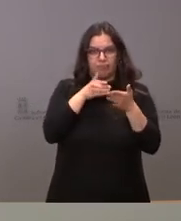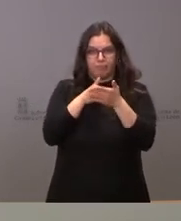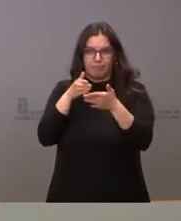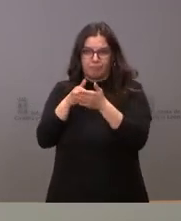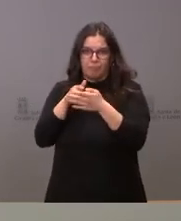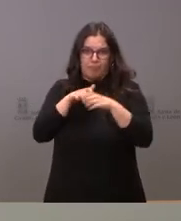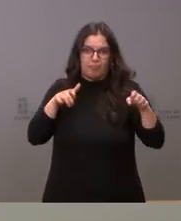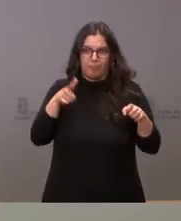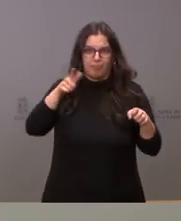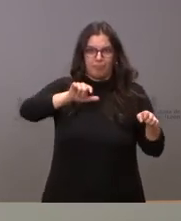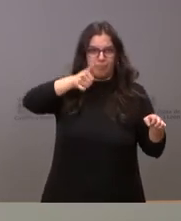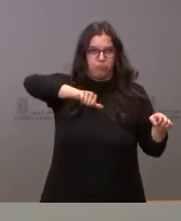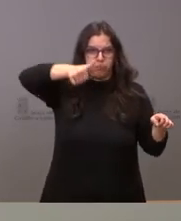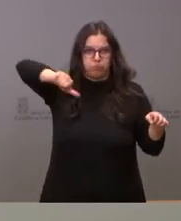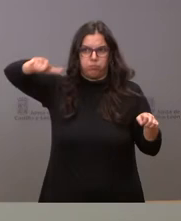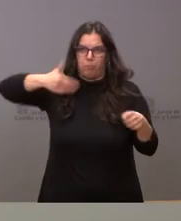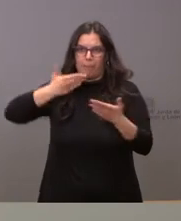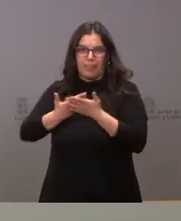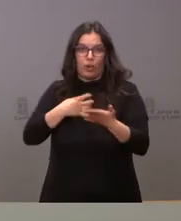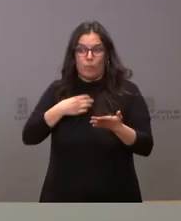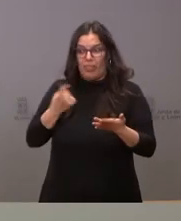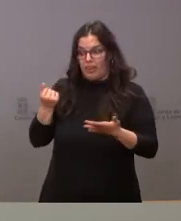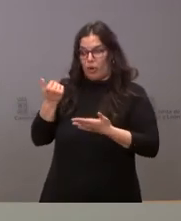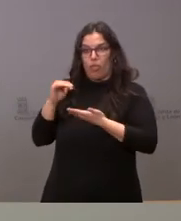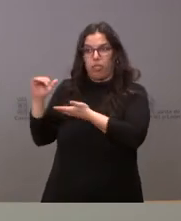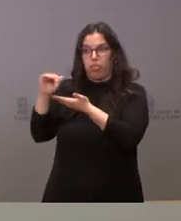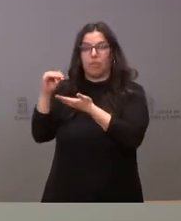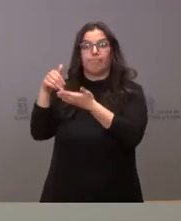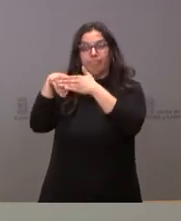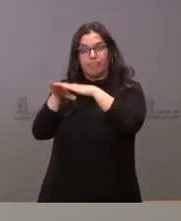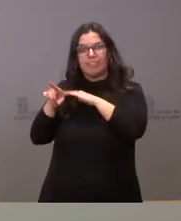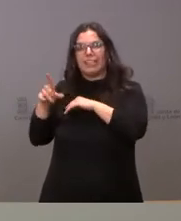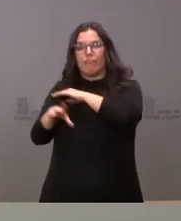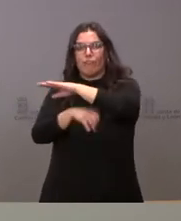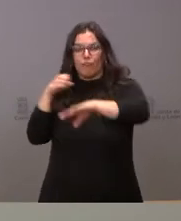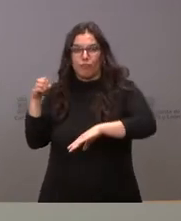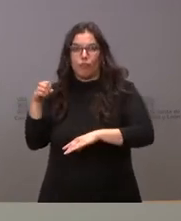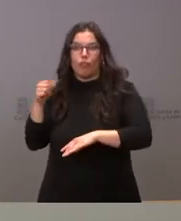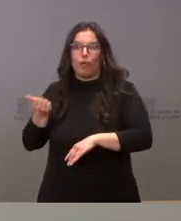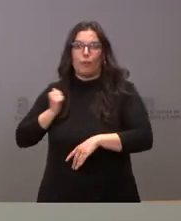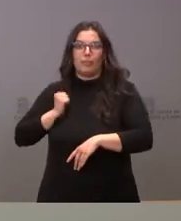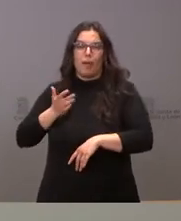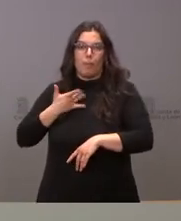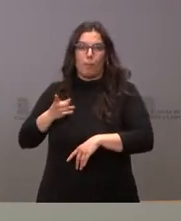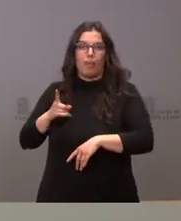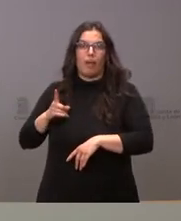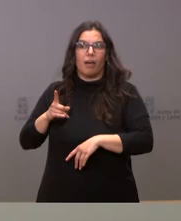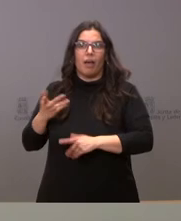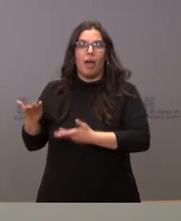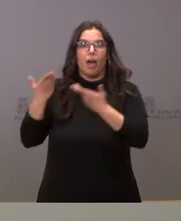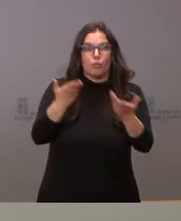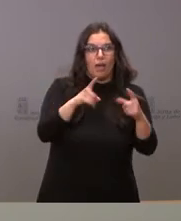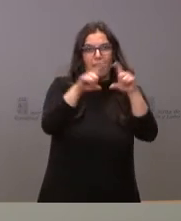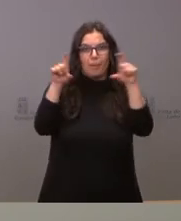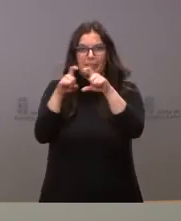muchos posibles beneficiarios pudieran solicitarlo. En este caso, queremos que ese fondo y esa reserva puedan utilizarse para ayudar a empresas con